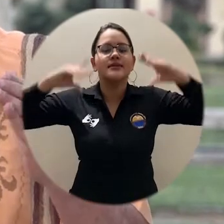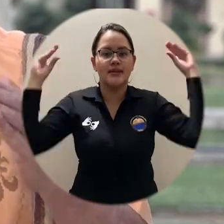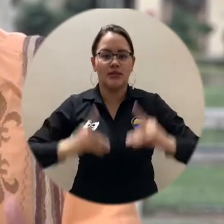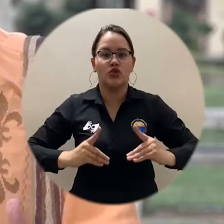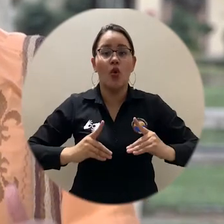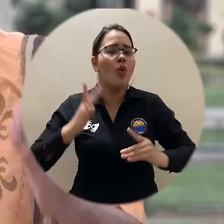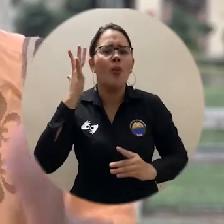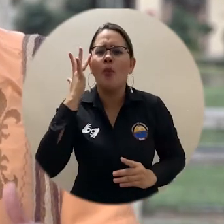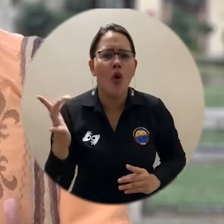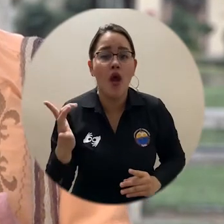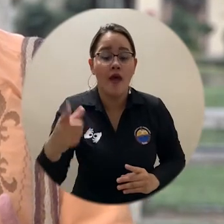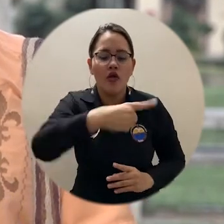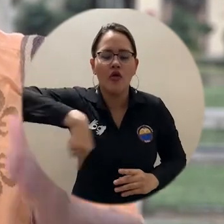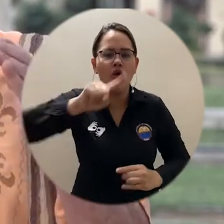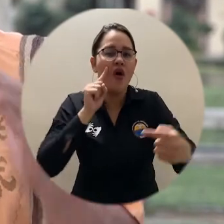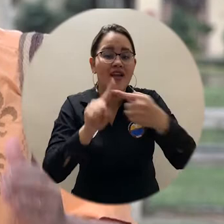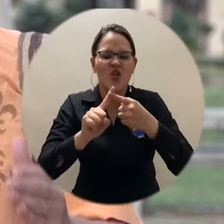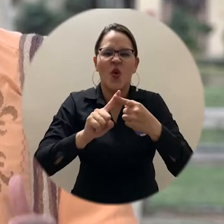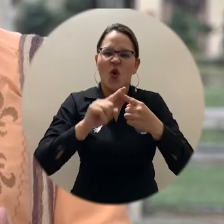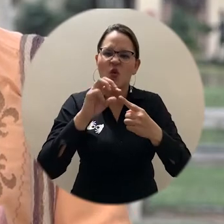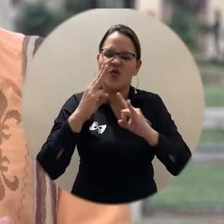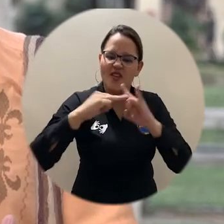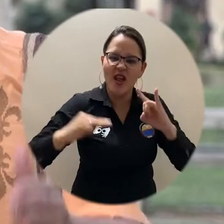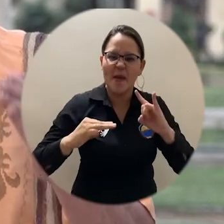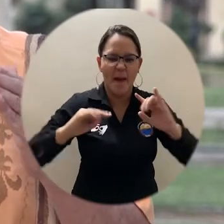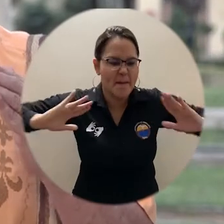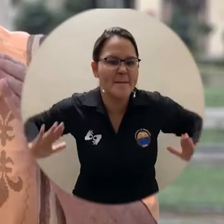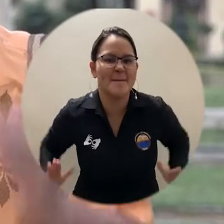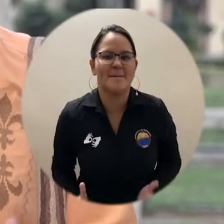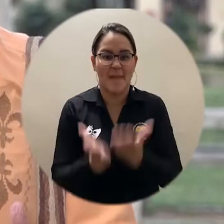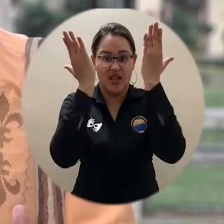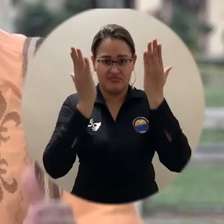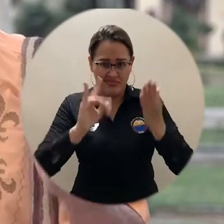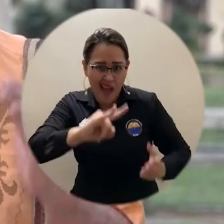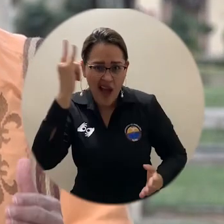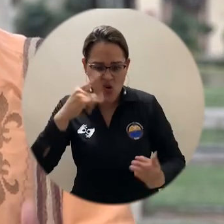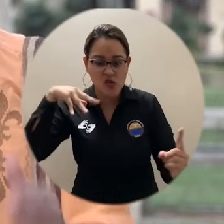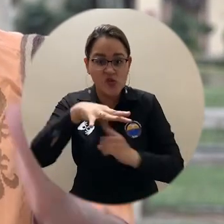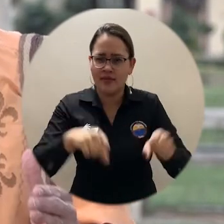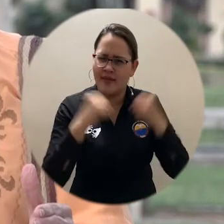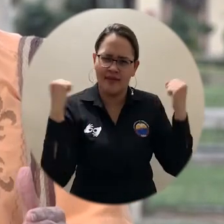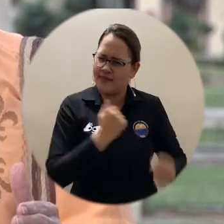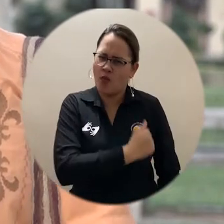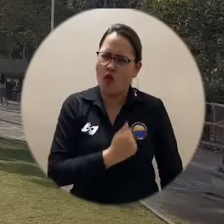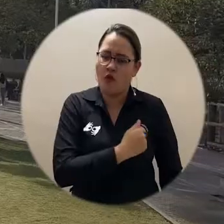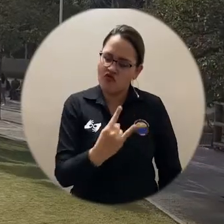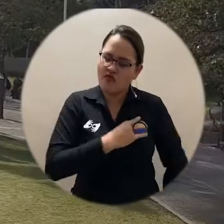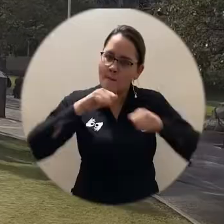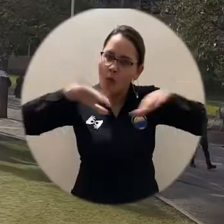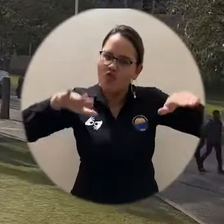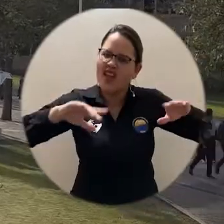porque hay que ayudarles a construir universidad y no a destruir universidad. La universidad pública hay que construirla, no destruirla.